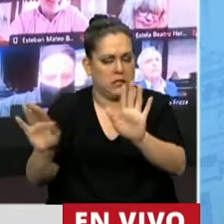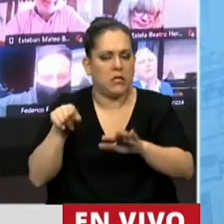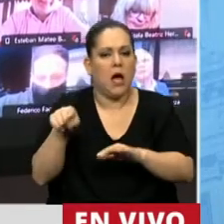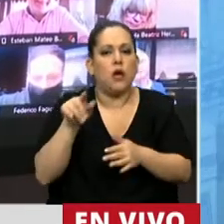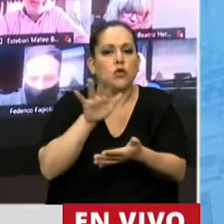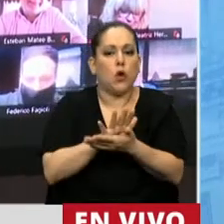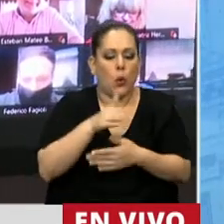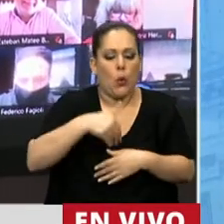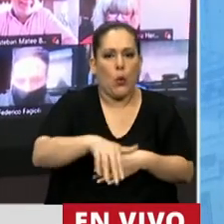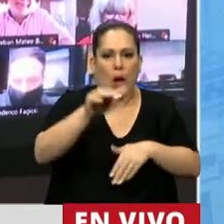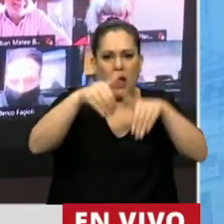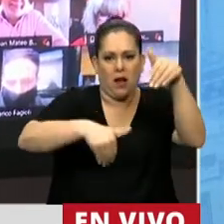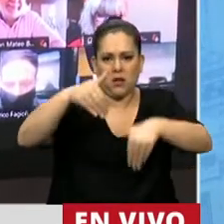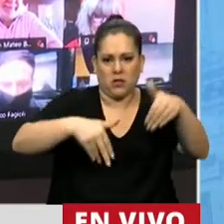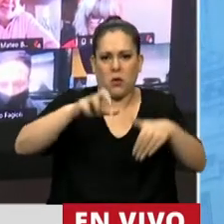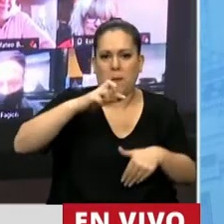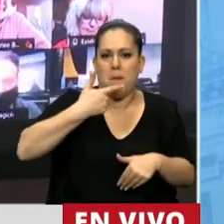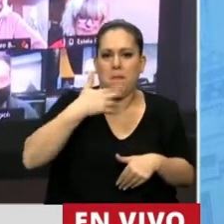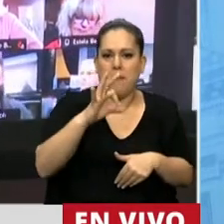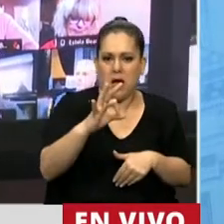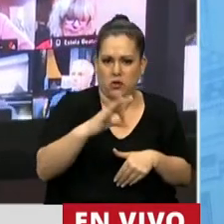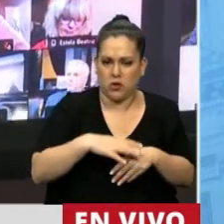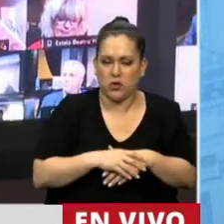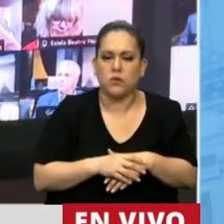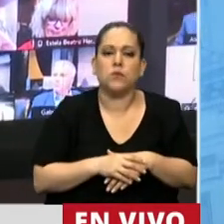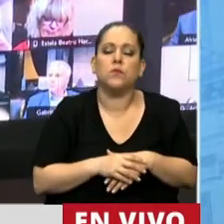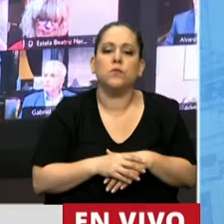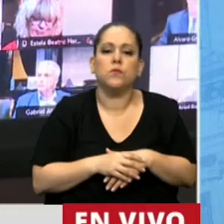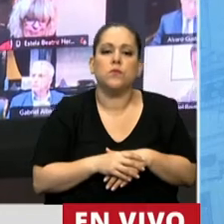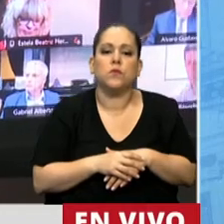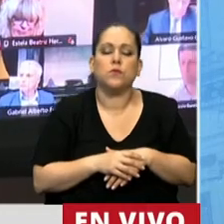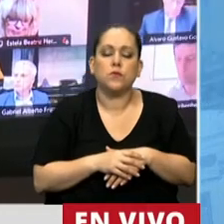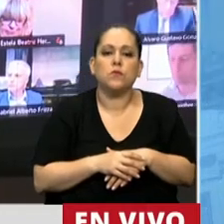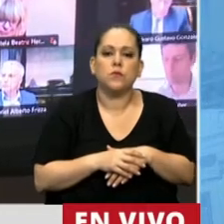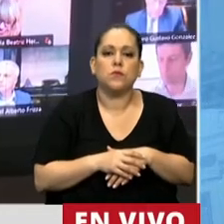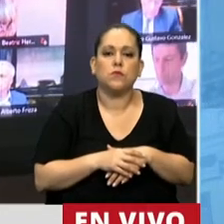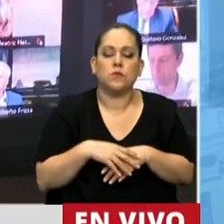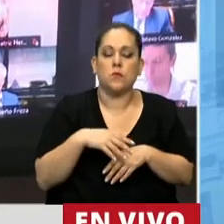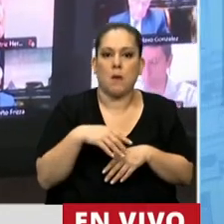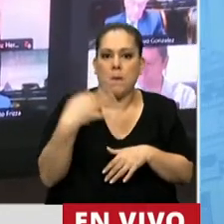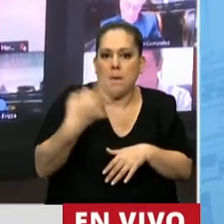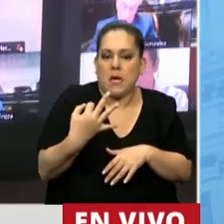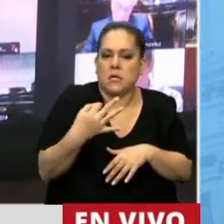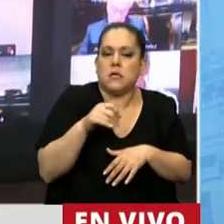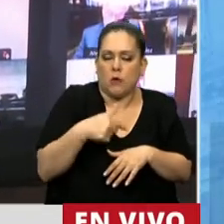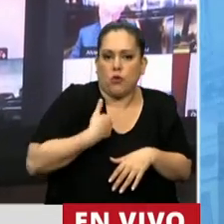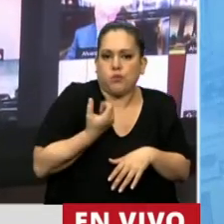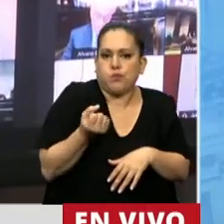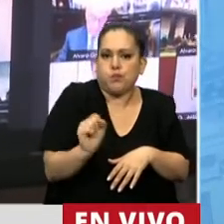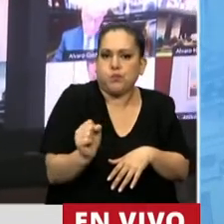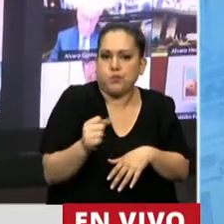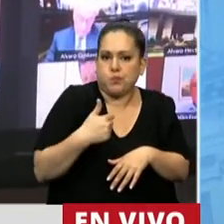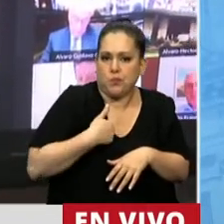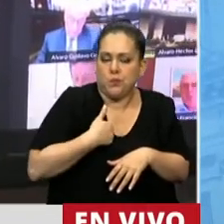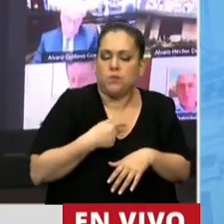las primarias políticas abiertas, simultáneas y obligatorias. Particularmente me ha tocado en mi